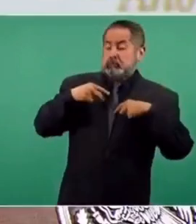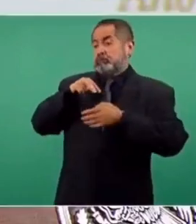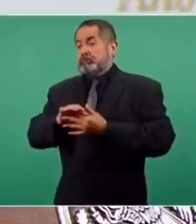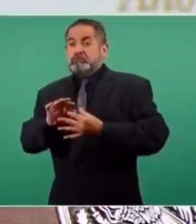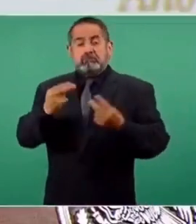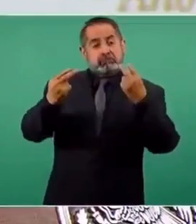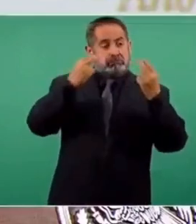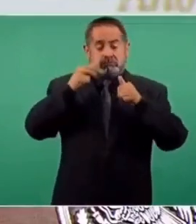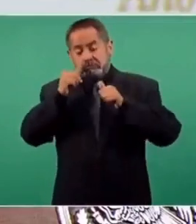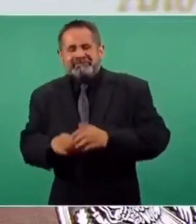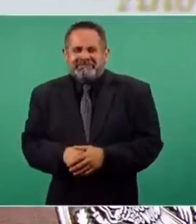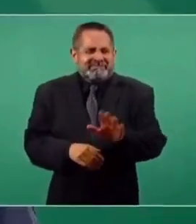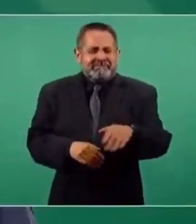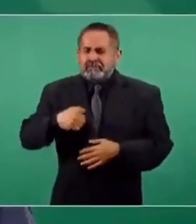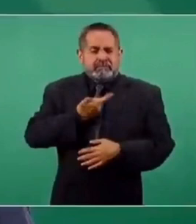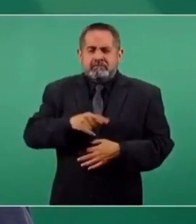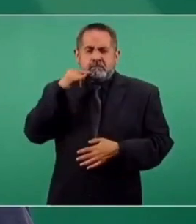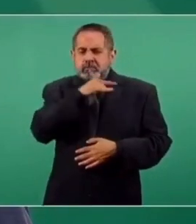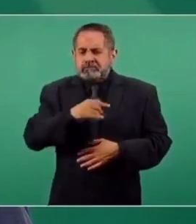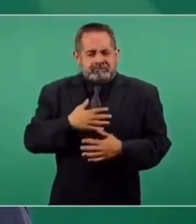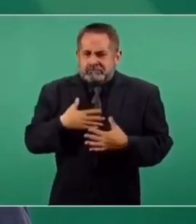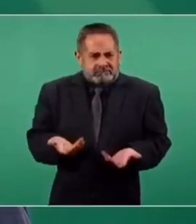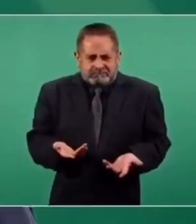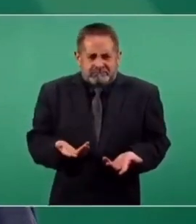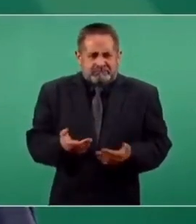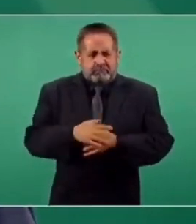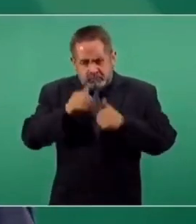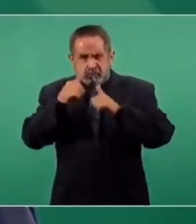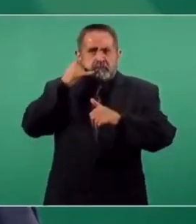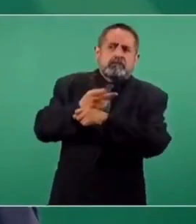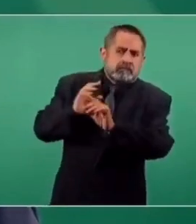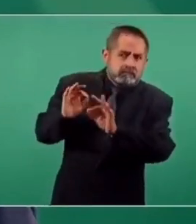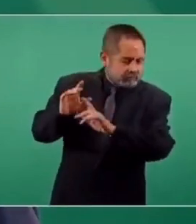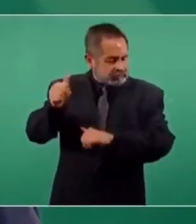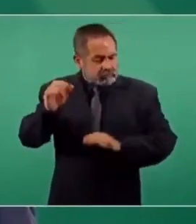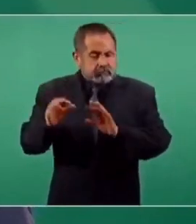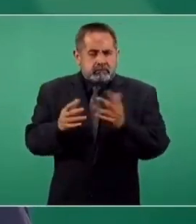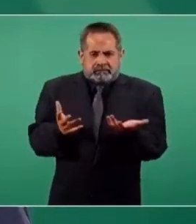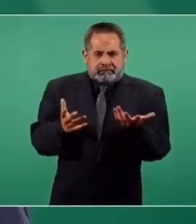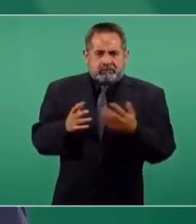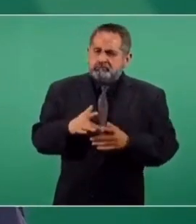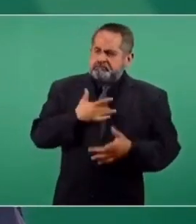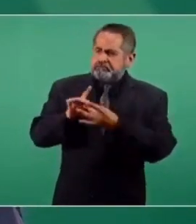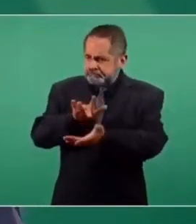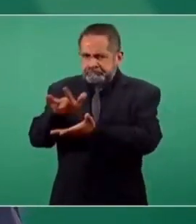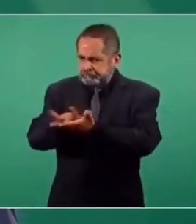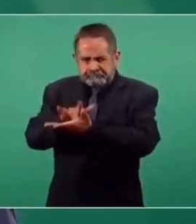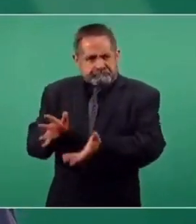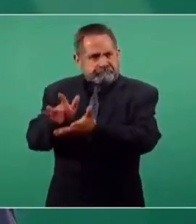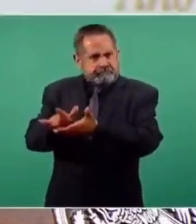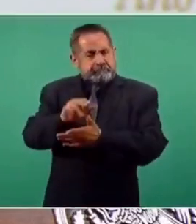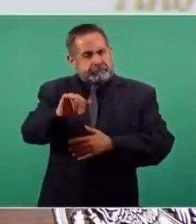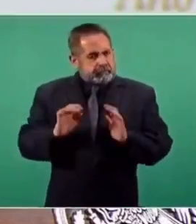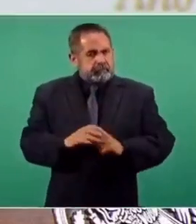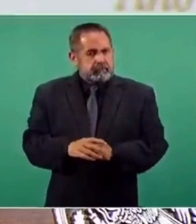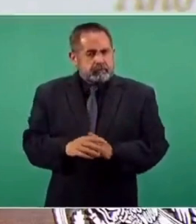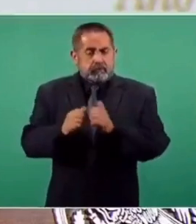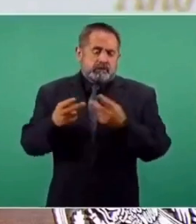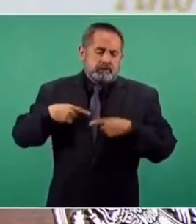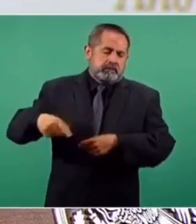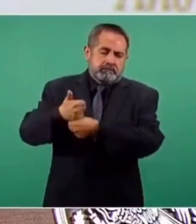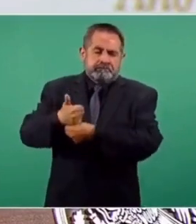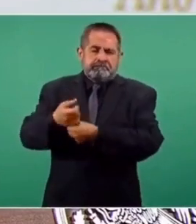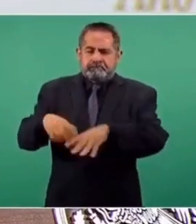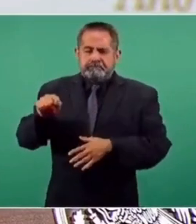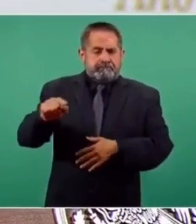y lo que se hacía antes. No me gusta la hipocresía. Estoy pendiente, estoy solidarizándome con las